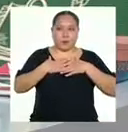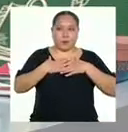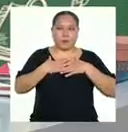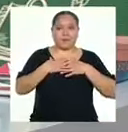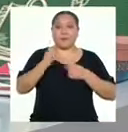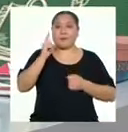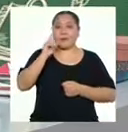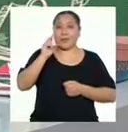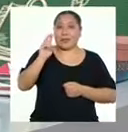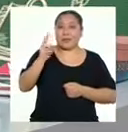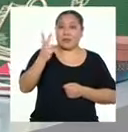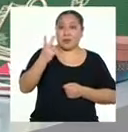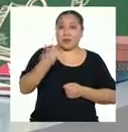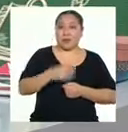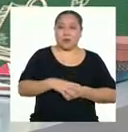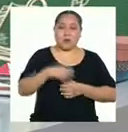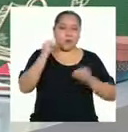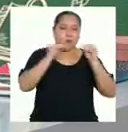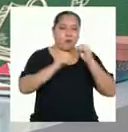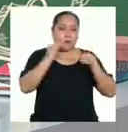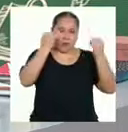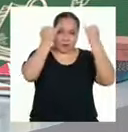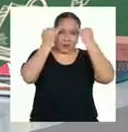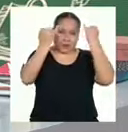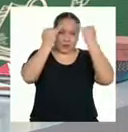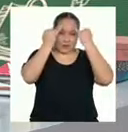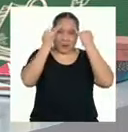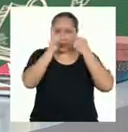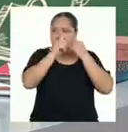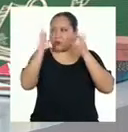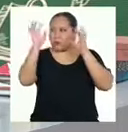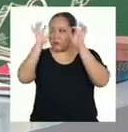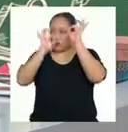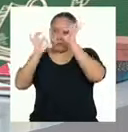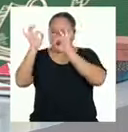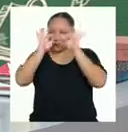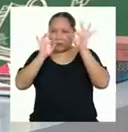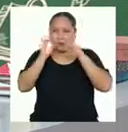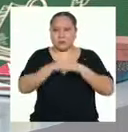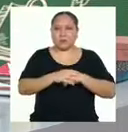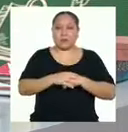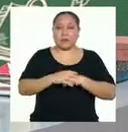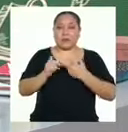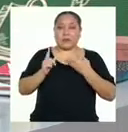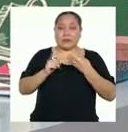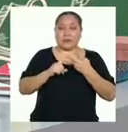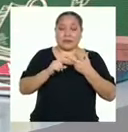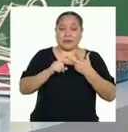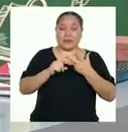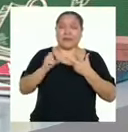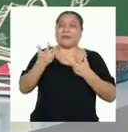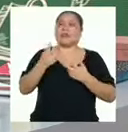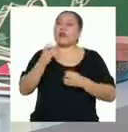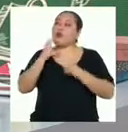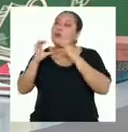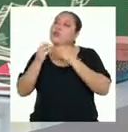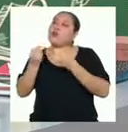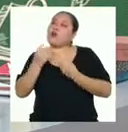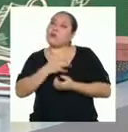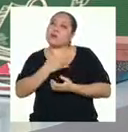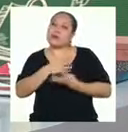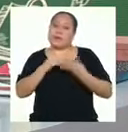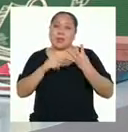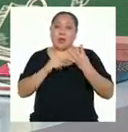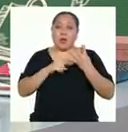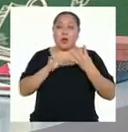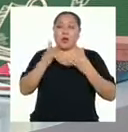recomendación, plasmé la idea clave de buscar distracciones. La tercera fue conversar respecto a cómo nos sentimos. La